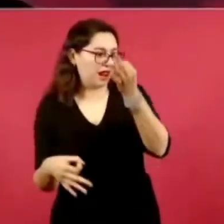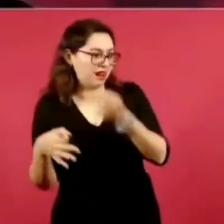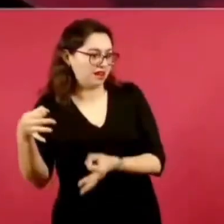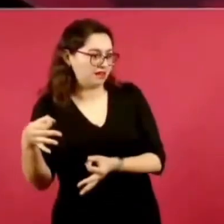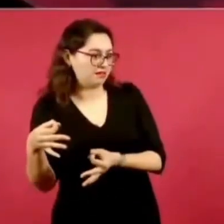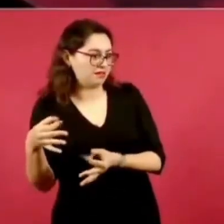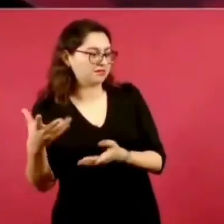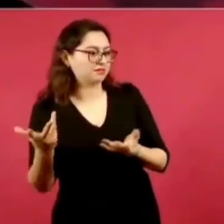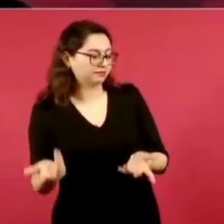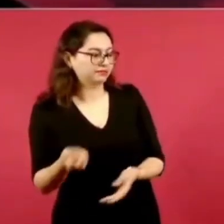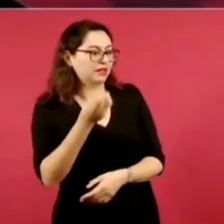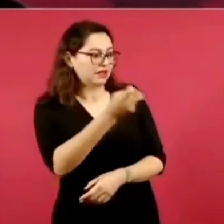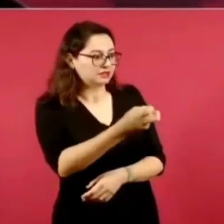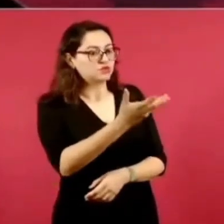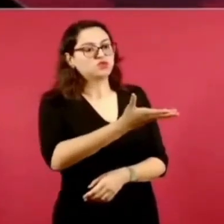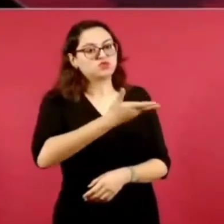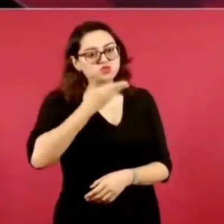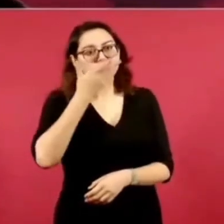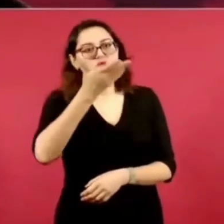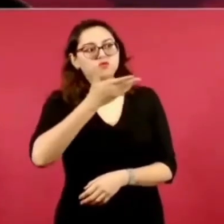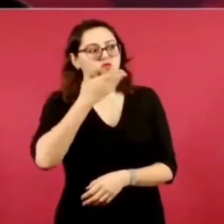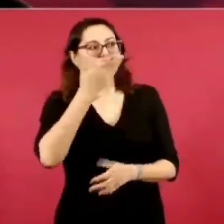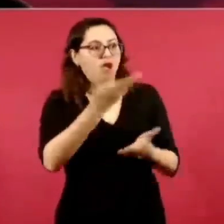magistrados.